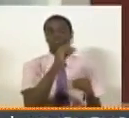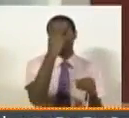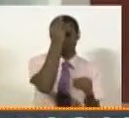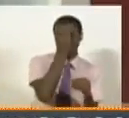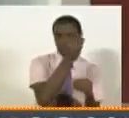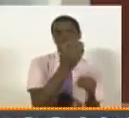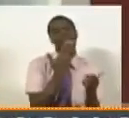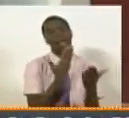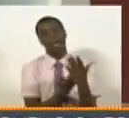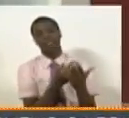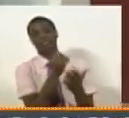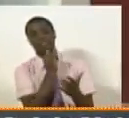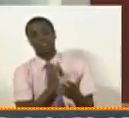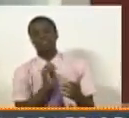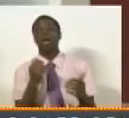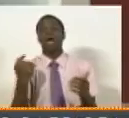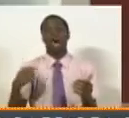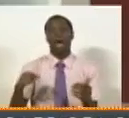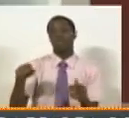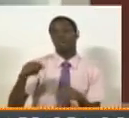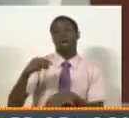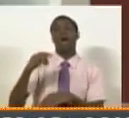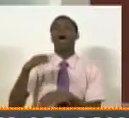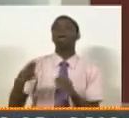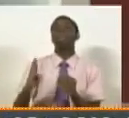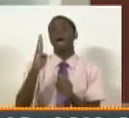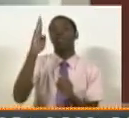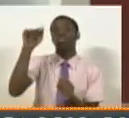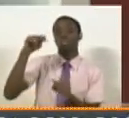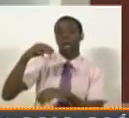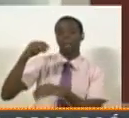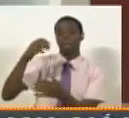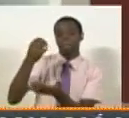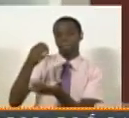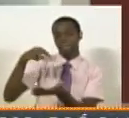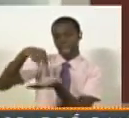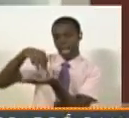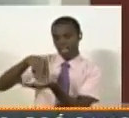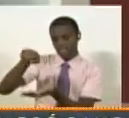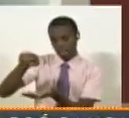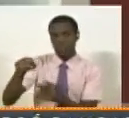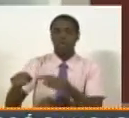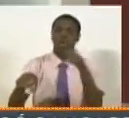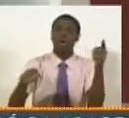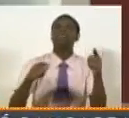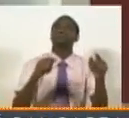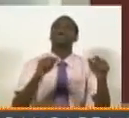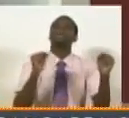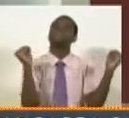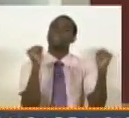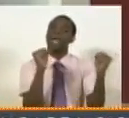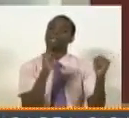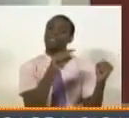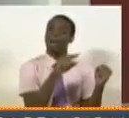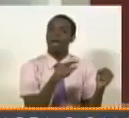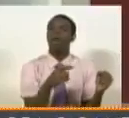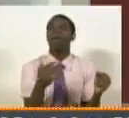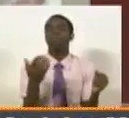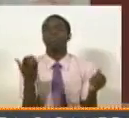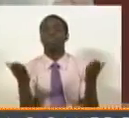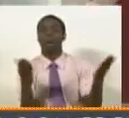asesinadas, una aquí en el municipio Baruta, el estado de Miranda, otra en Mérida. Adelantan ya las investigaciones.